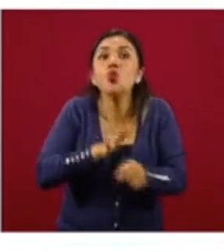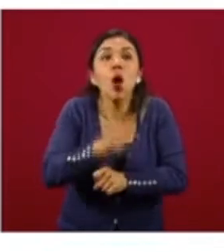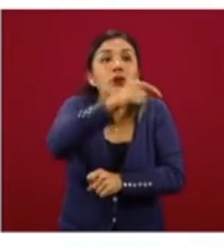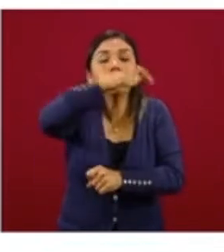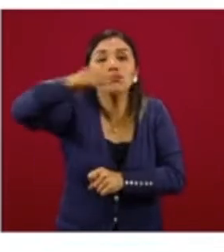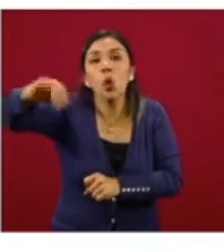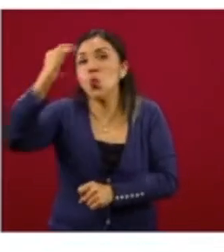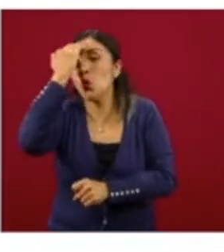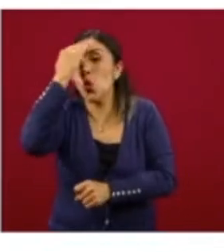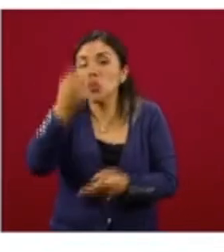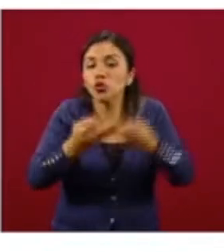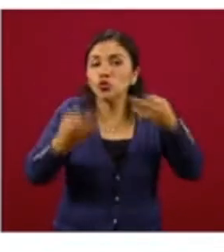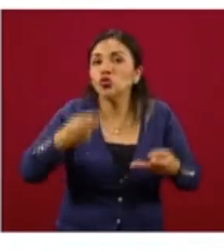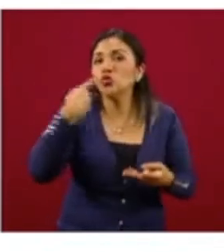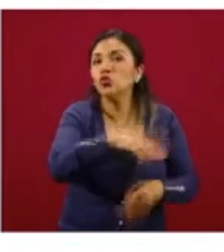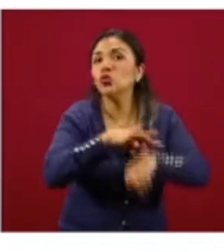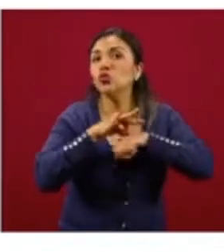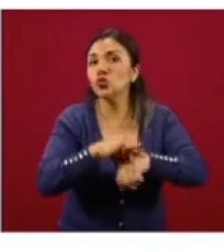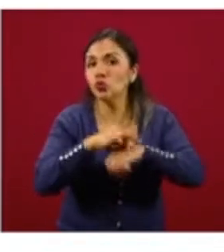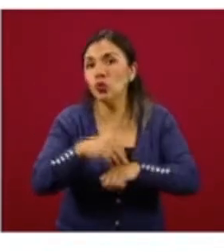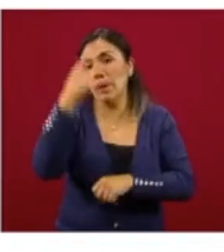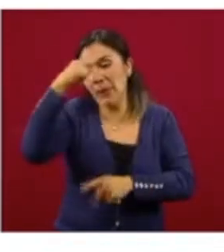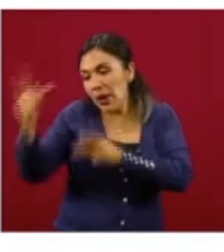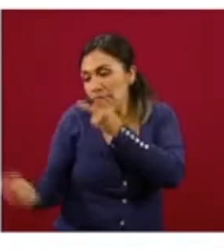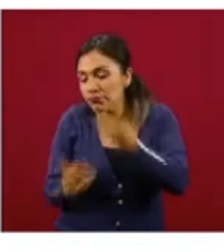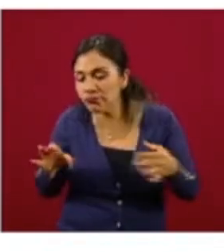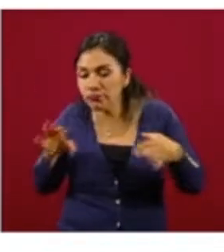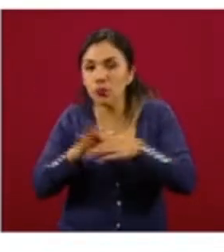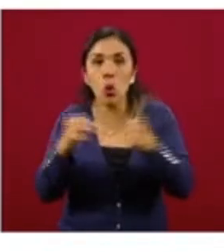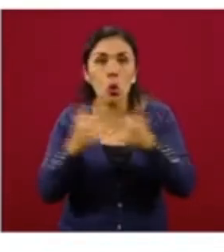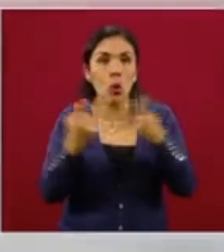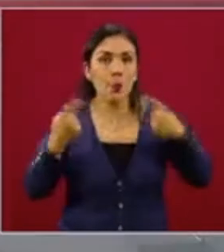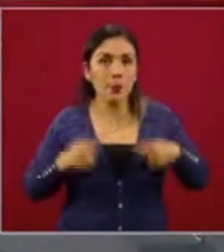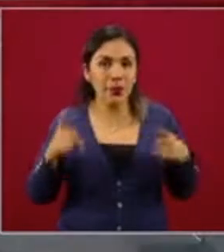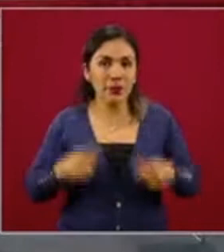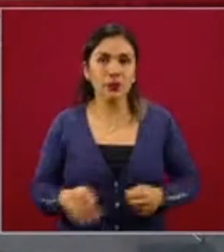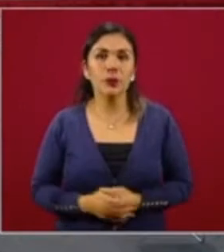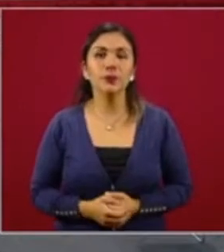conocen el territorio y en consulta con la población. ¿La que sigue?